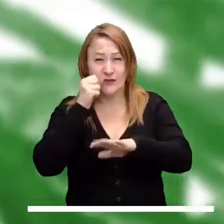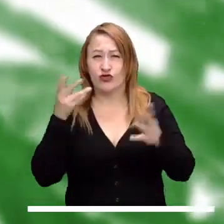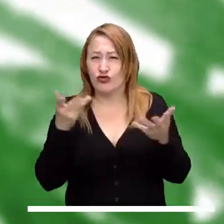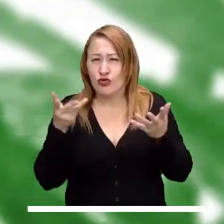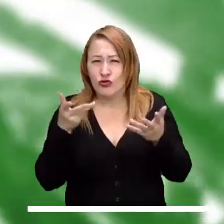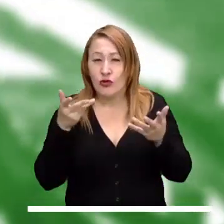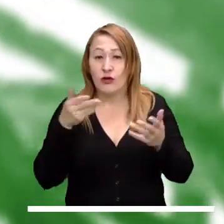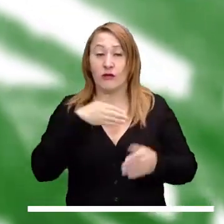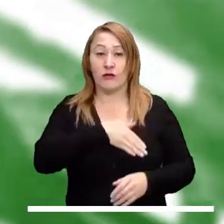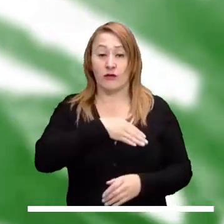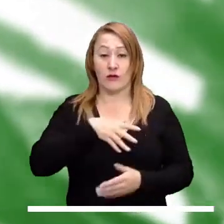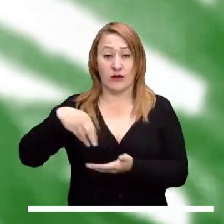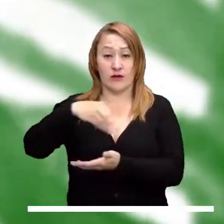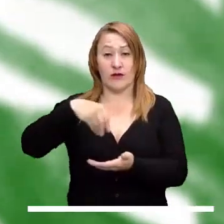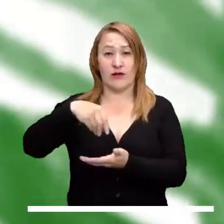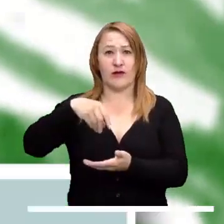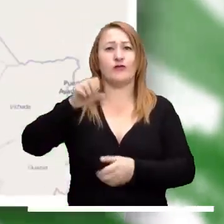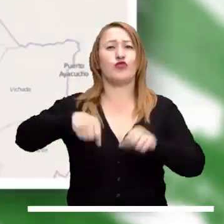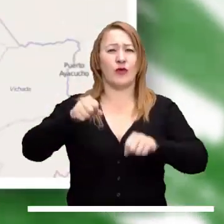María, Huila.